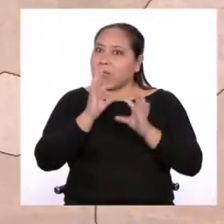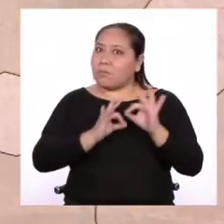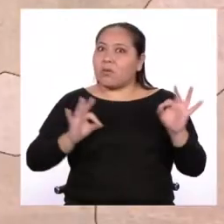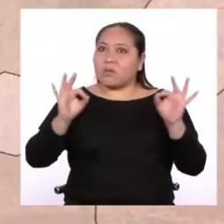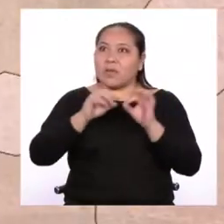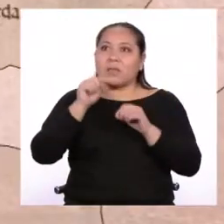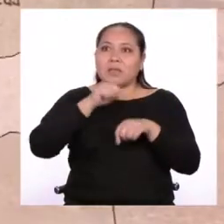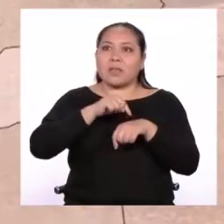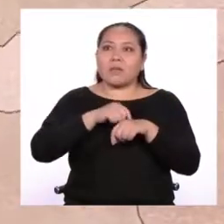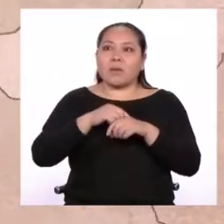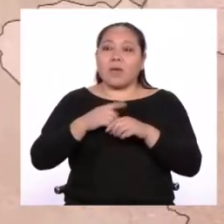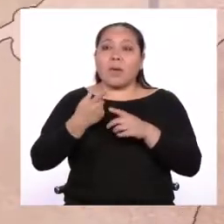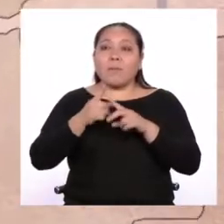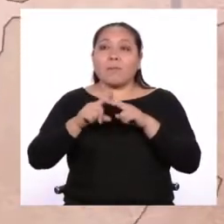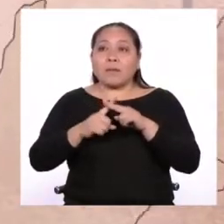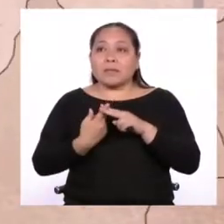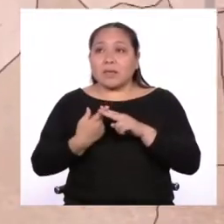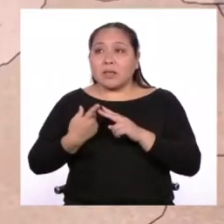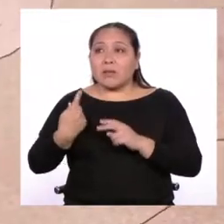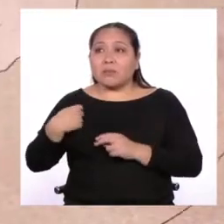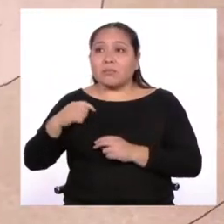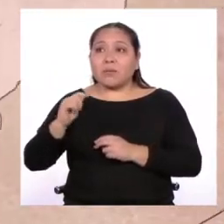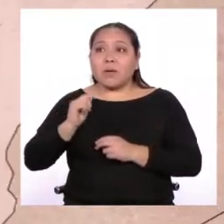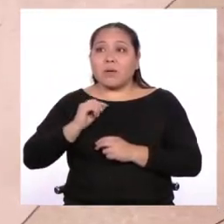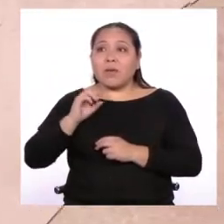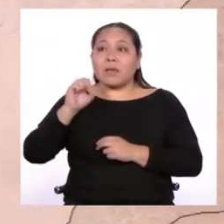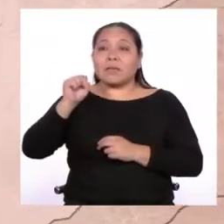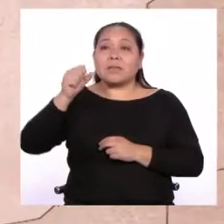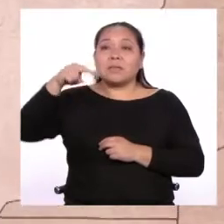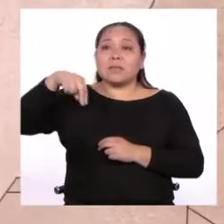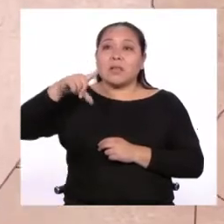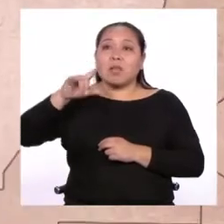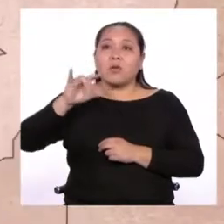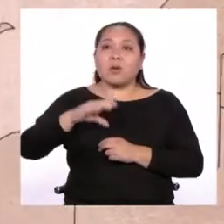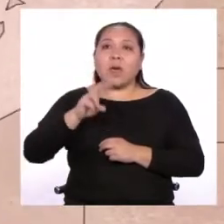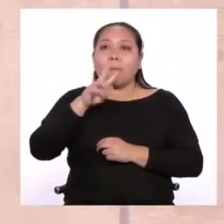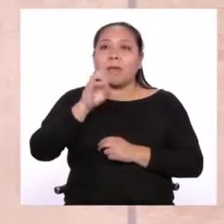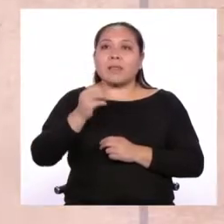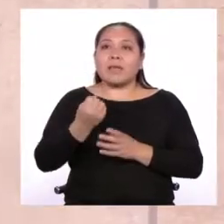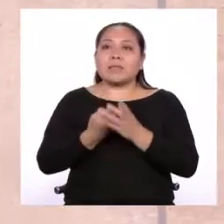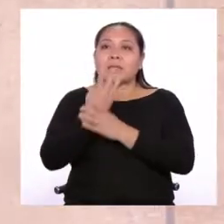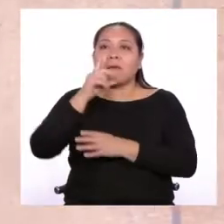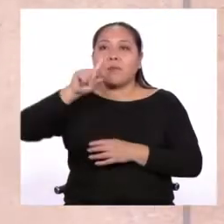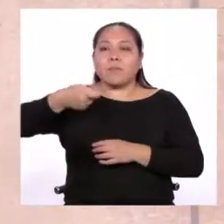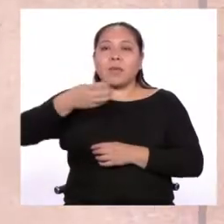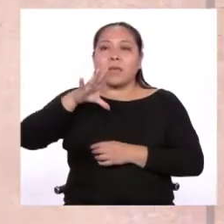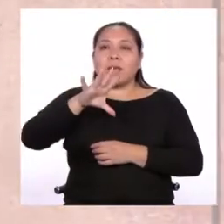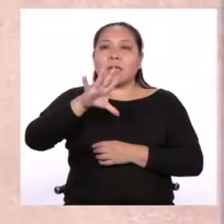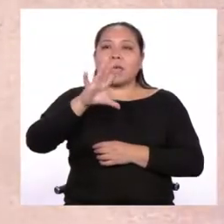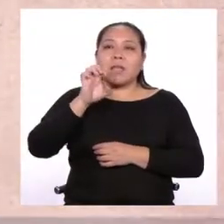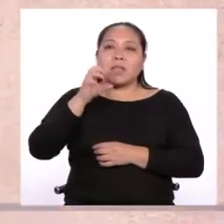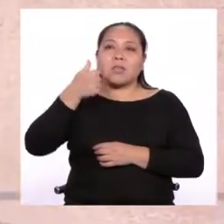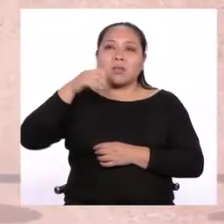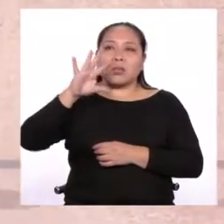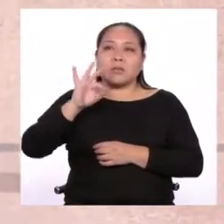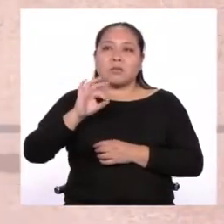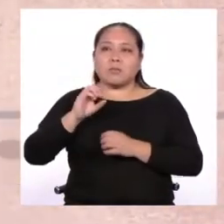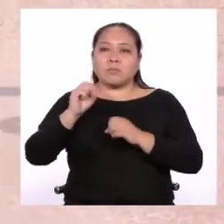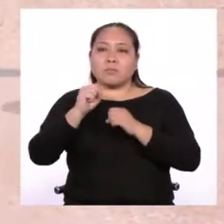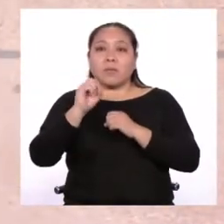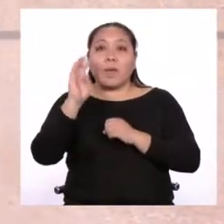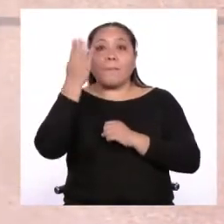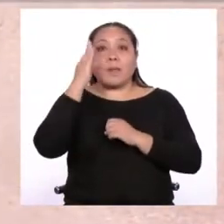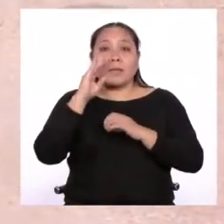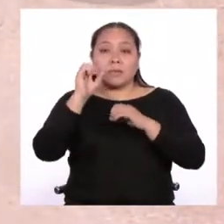Partieron desde Sanlúcar de Marameda el 20 de septiembre de 1519. Luego de pasar por el sur de